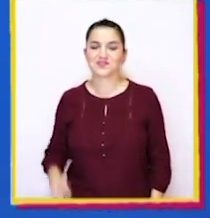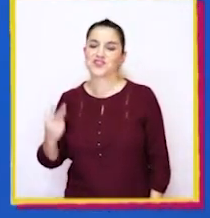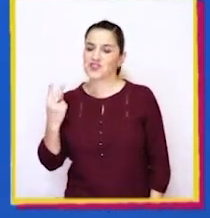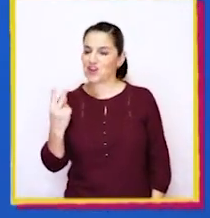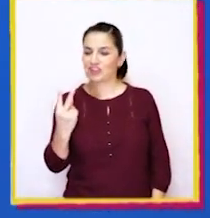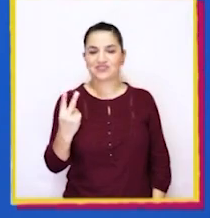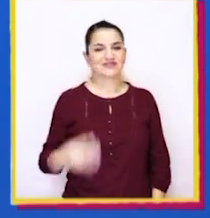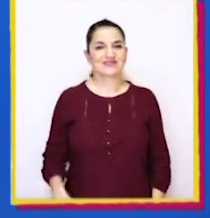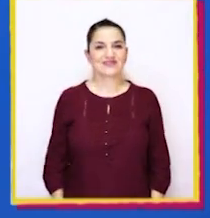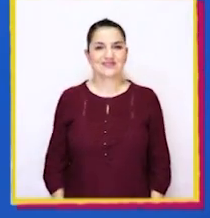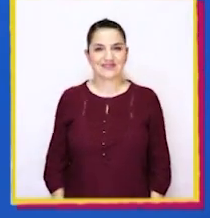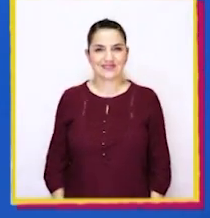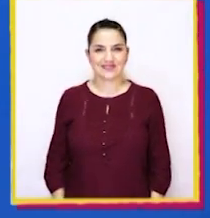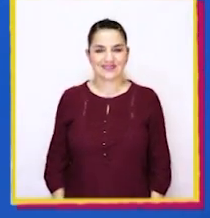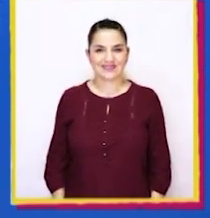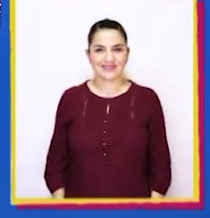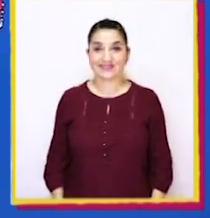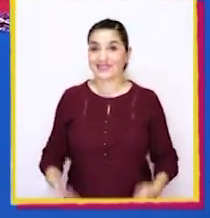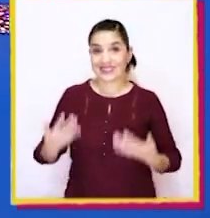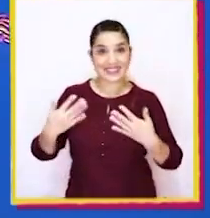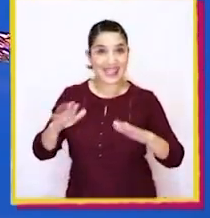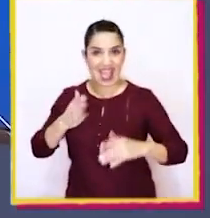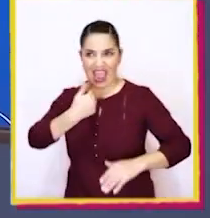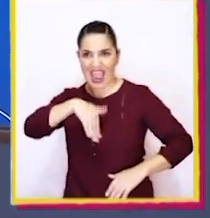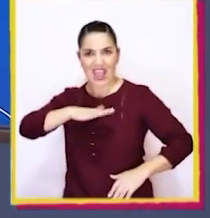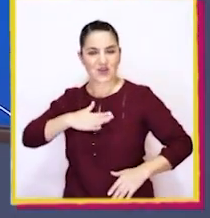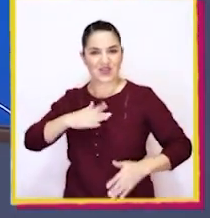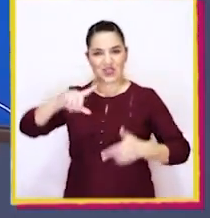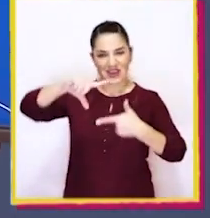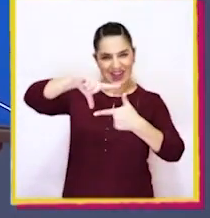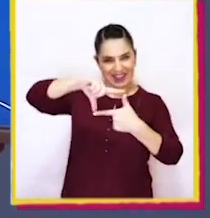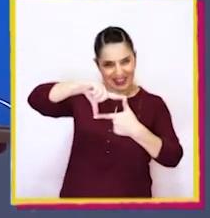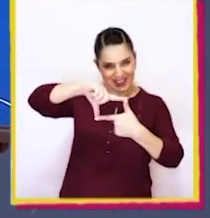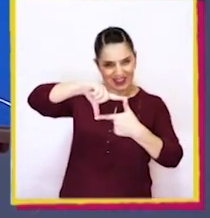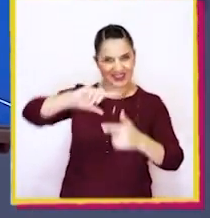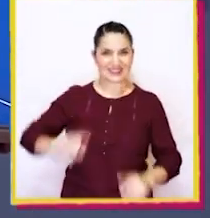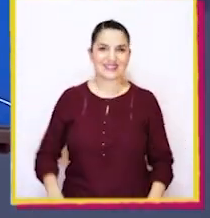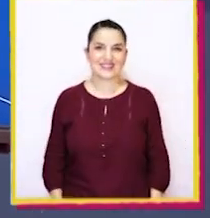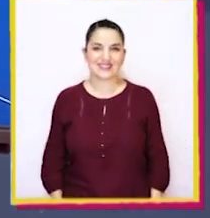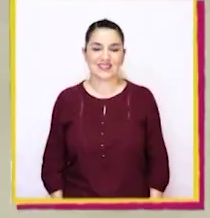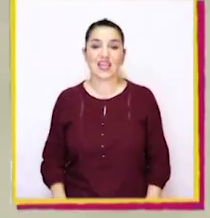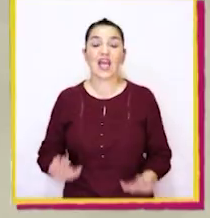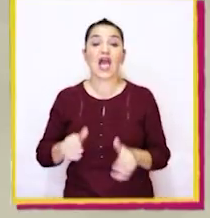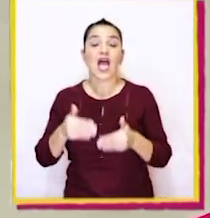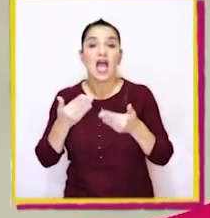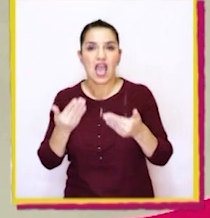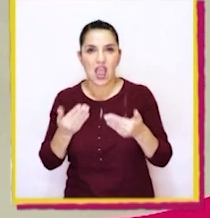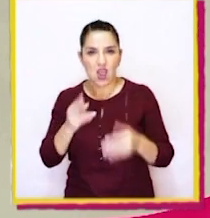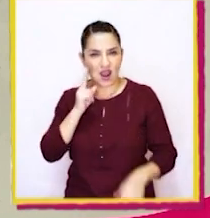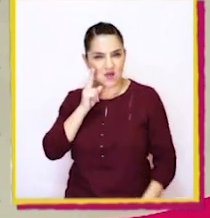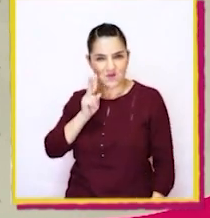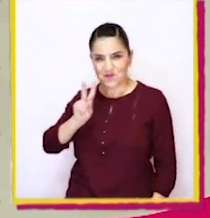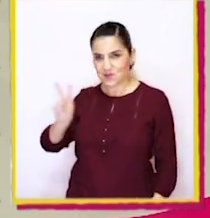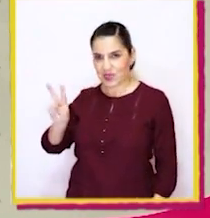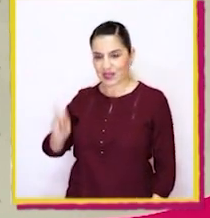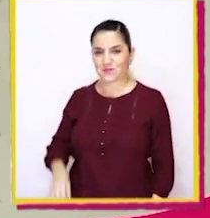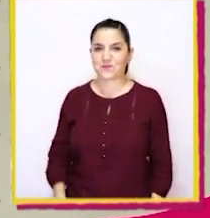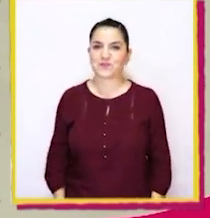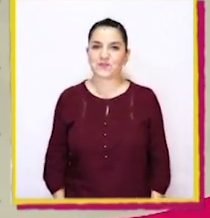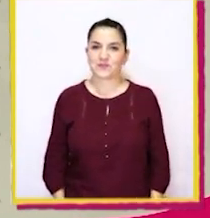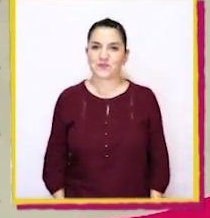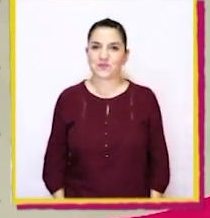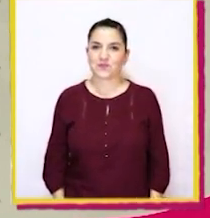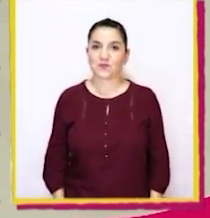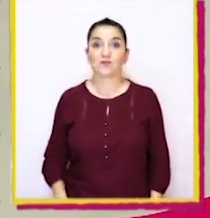Dos. Y tenemos nuestro rectángulo. Ahora miren su pantalla.